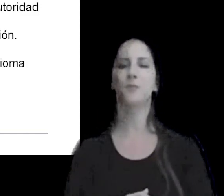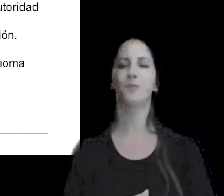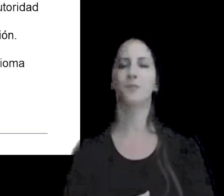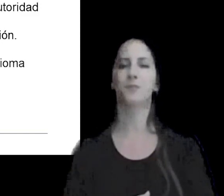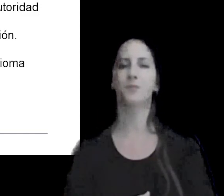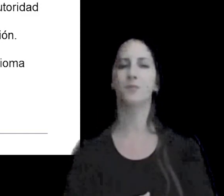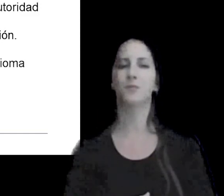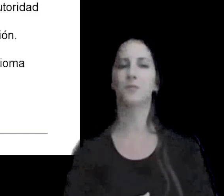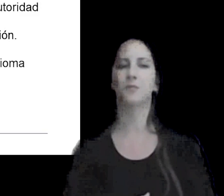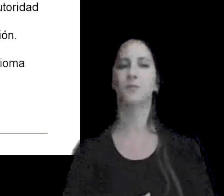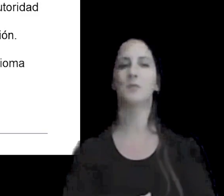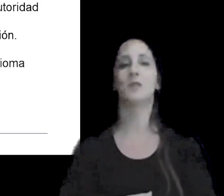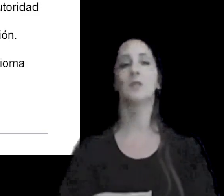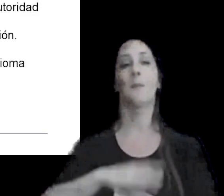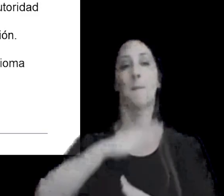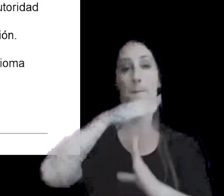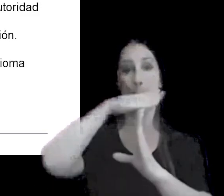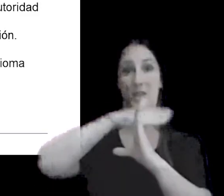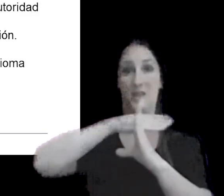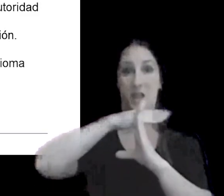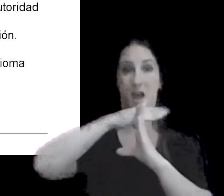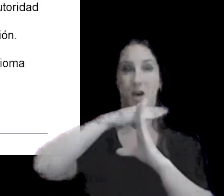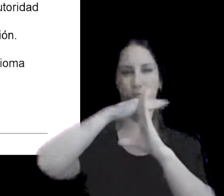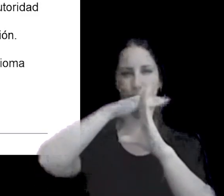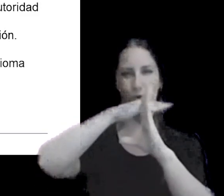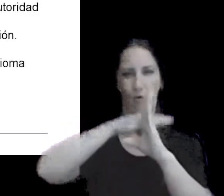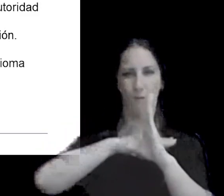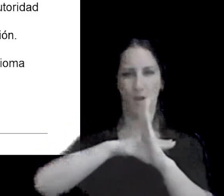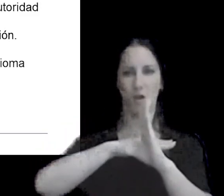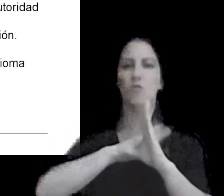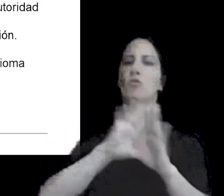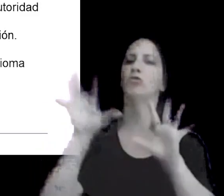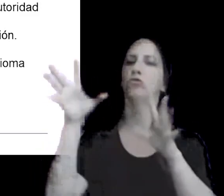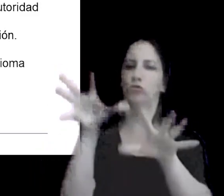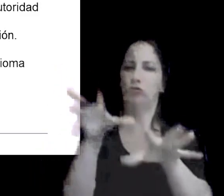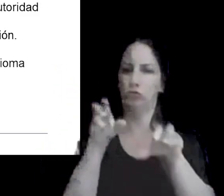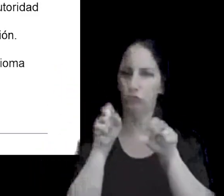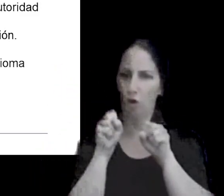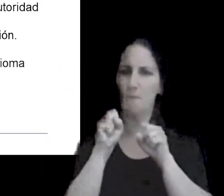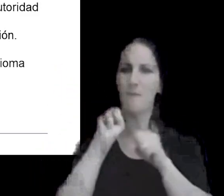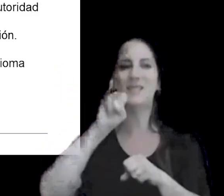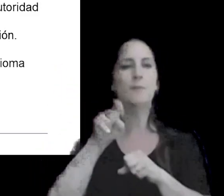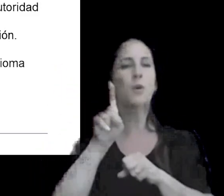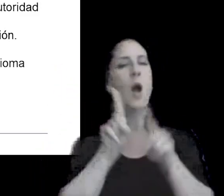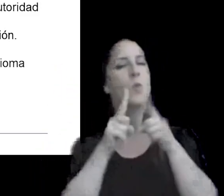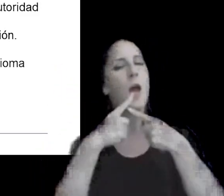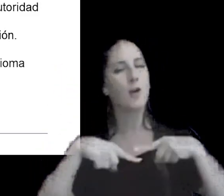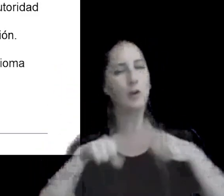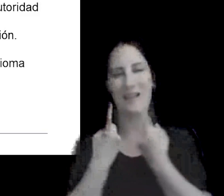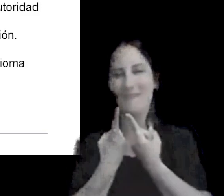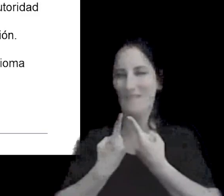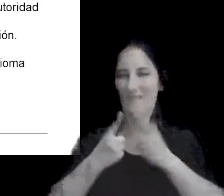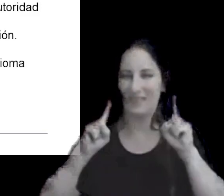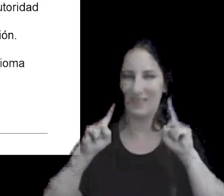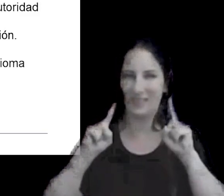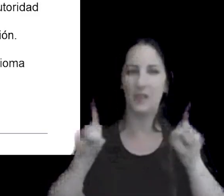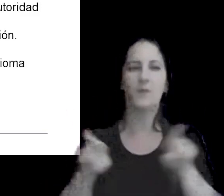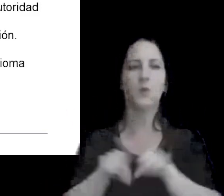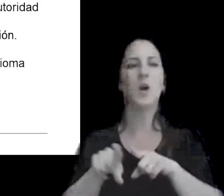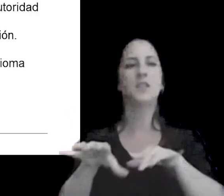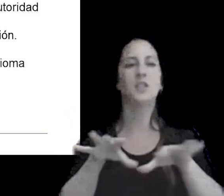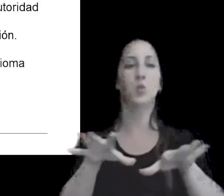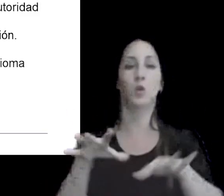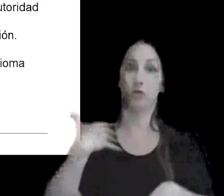un poquito menos de la mitad de los países lo adoptan pero con ciertos matices como es también el caso de